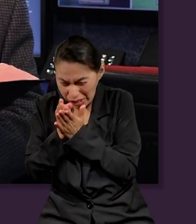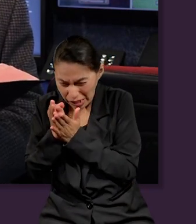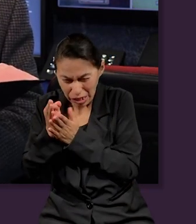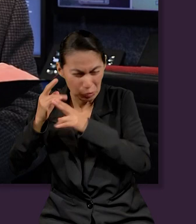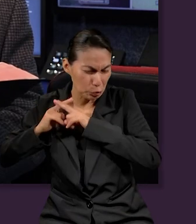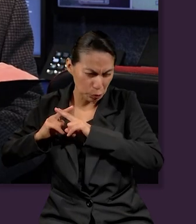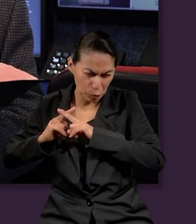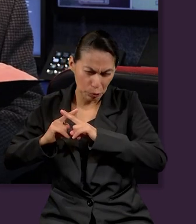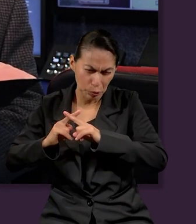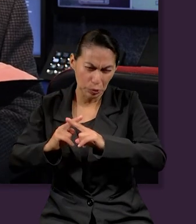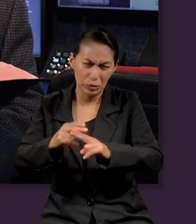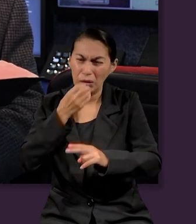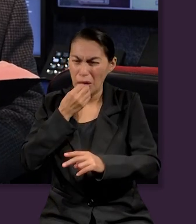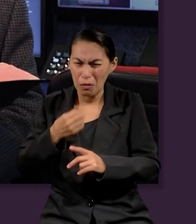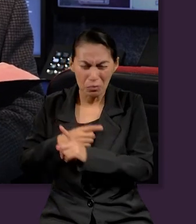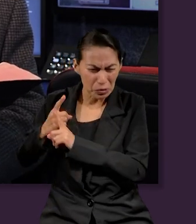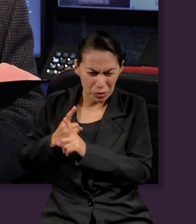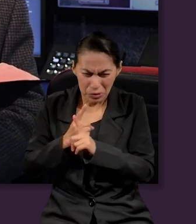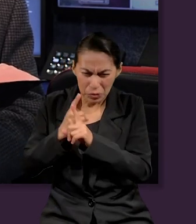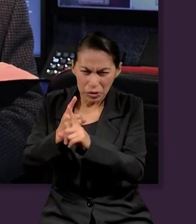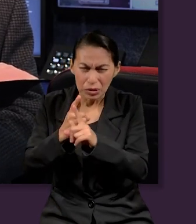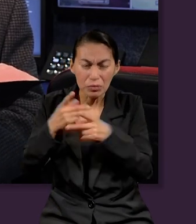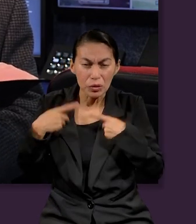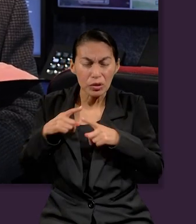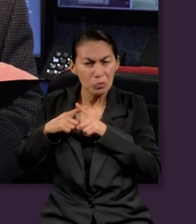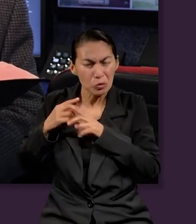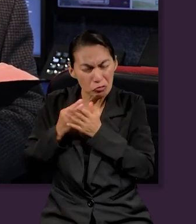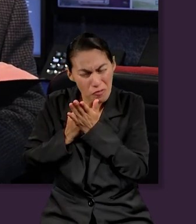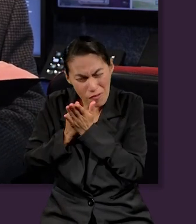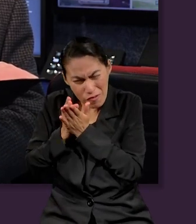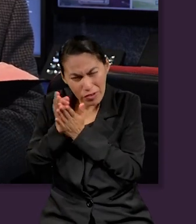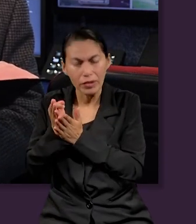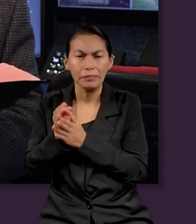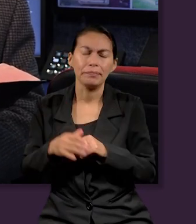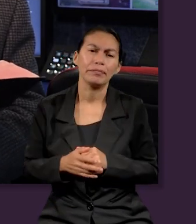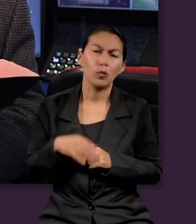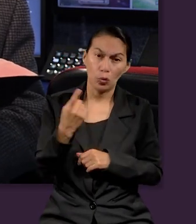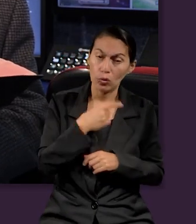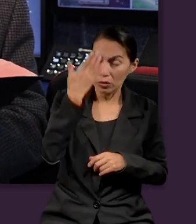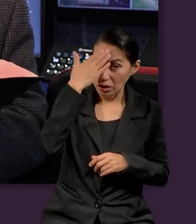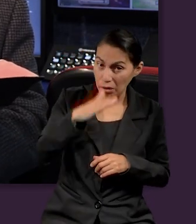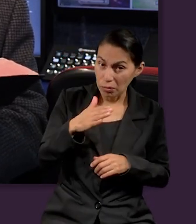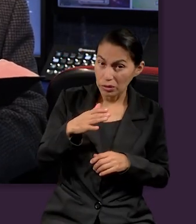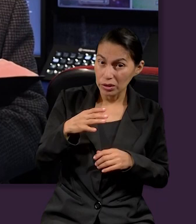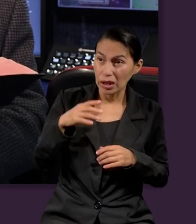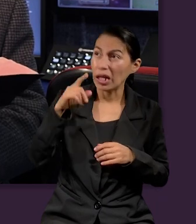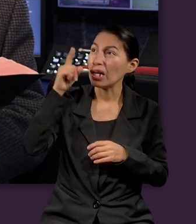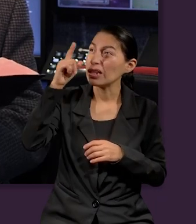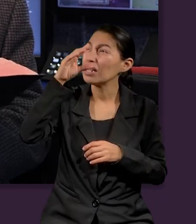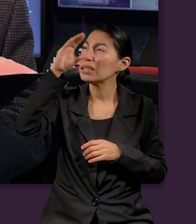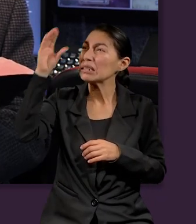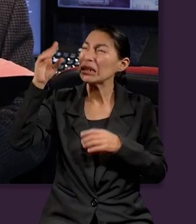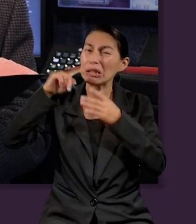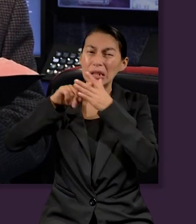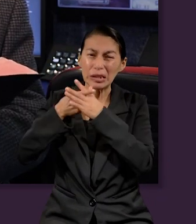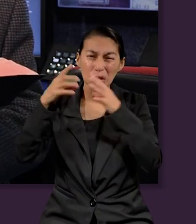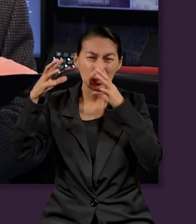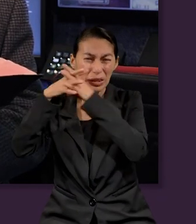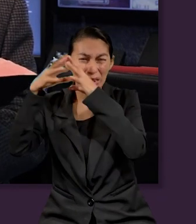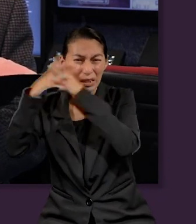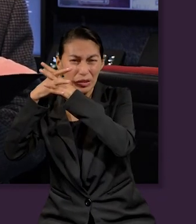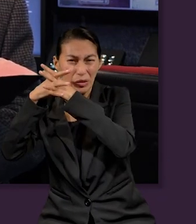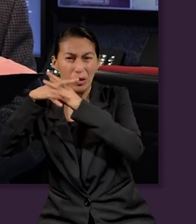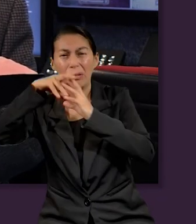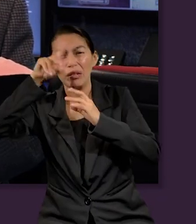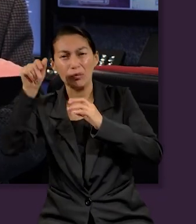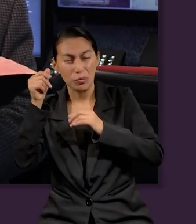bajo todas circunstancias adversas, como las persecuciones del pasado. Sabemos que la guerra contra los mandamientos de Dios comenzó